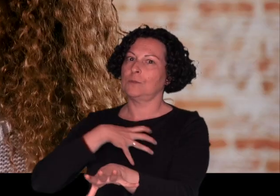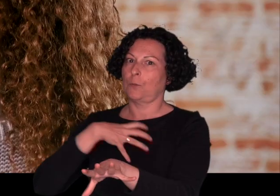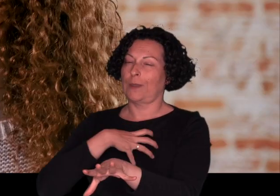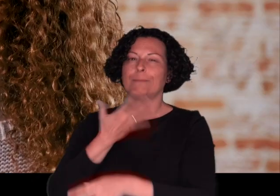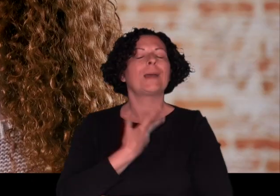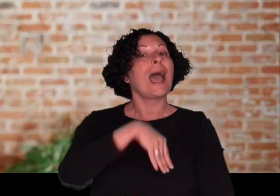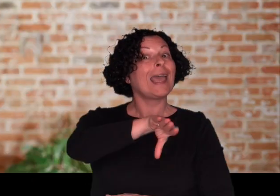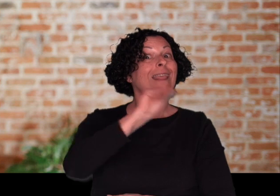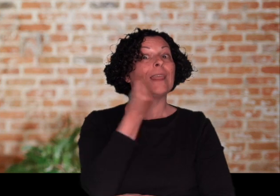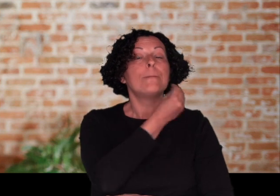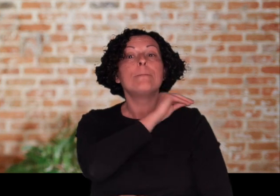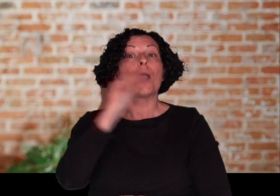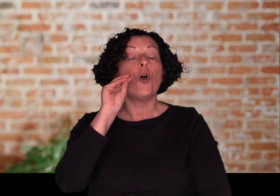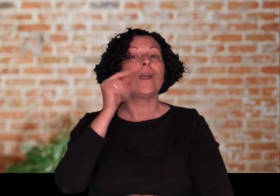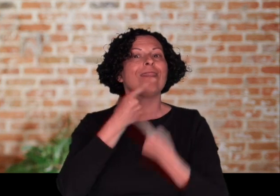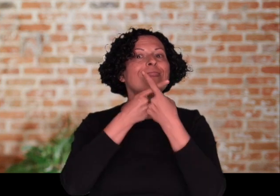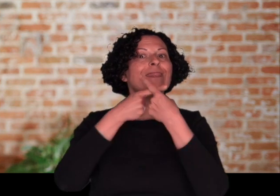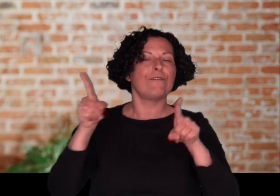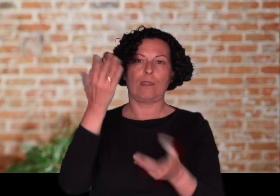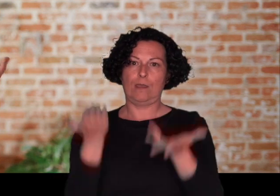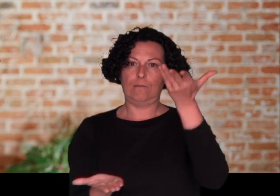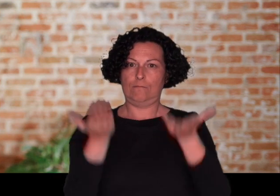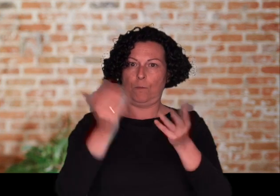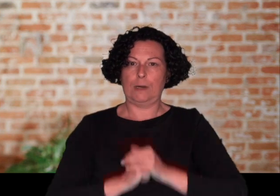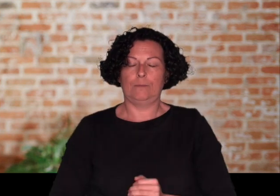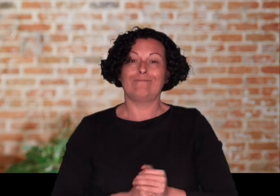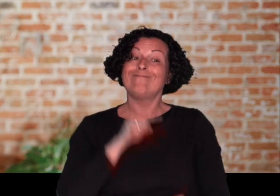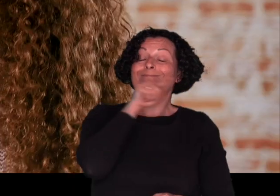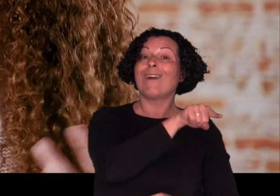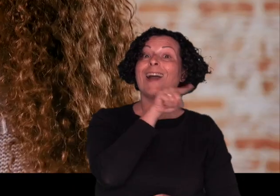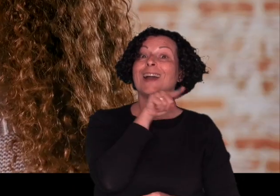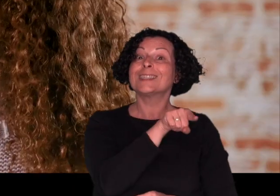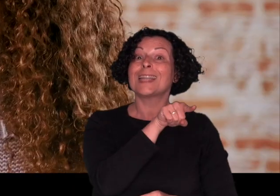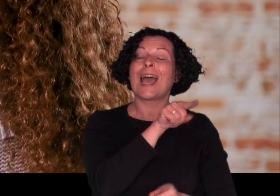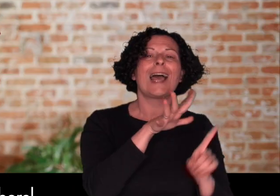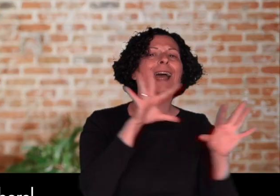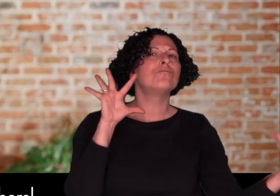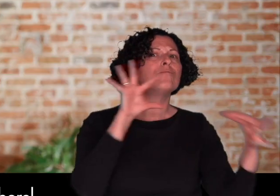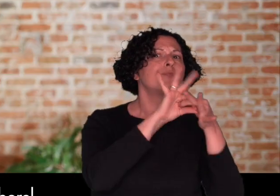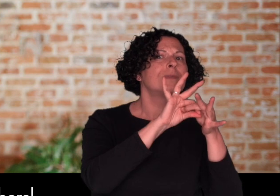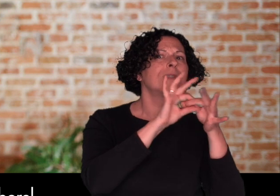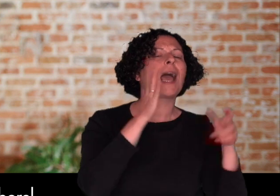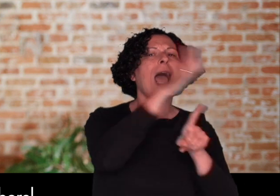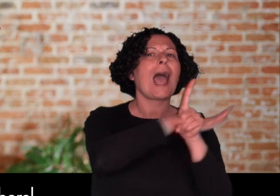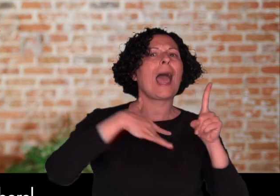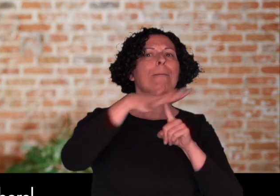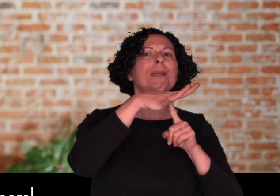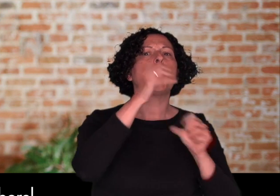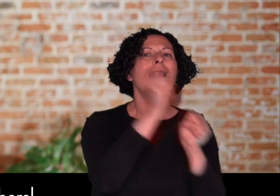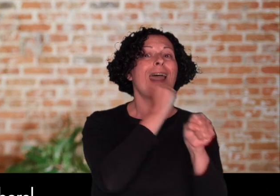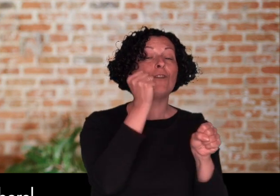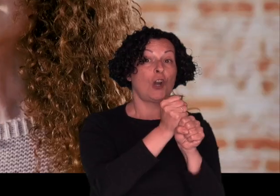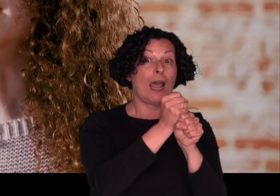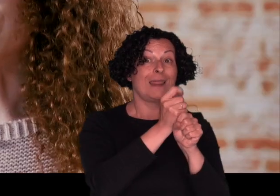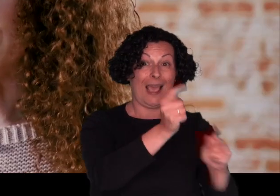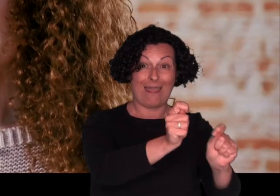Para entenderlo mejor, vamos a comparar las diferencias de estos dos conceptos. La incapacidad está vinculada directamente con el ámbito